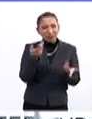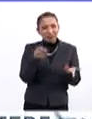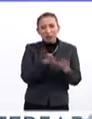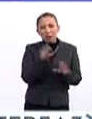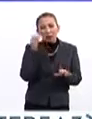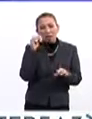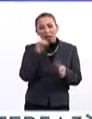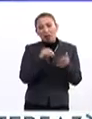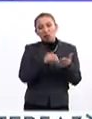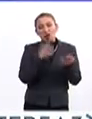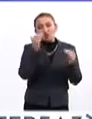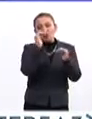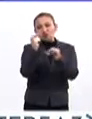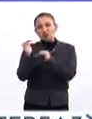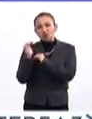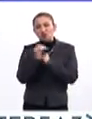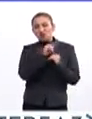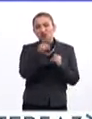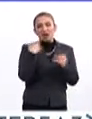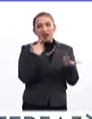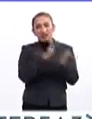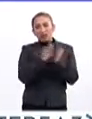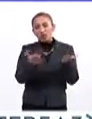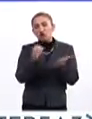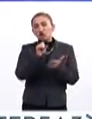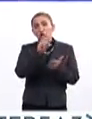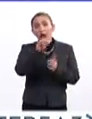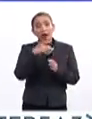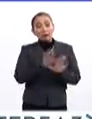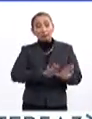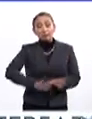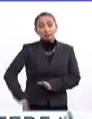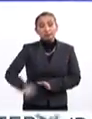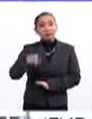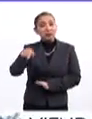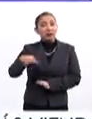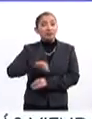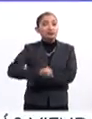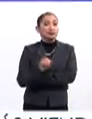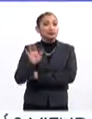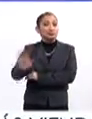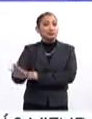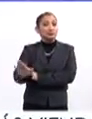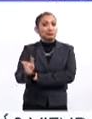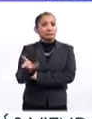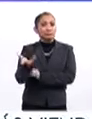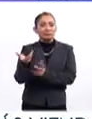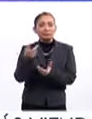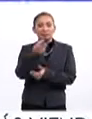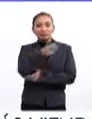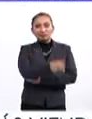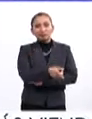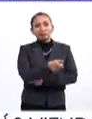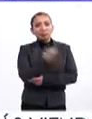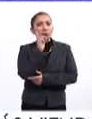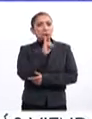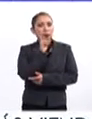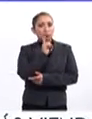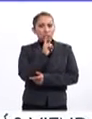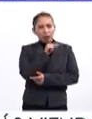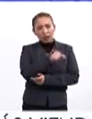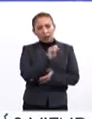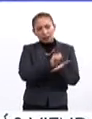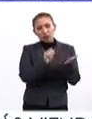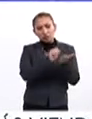a ponerle reparos a la obra de Sor Juana y la condenan, bueno, finalmente la condenan al claustro. ella, de ser una